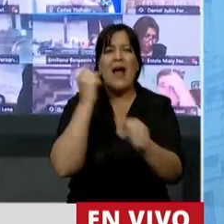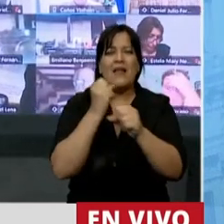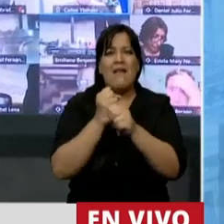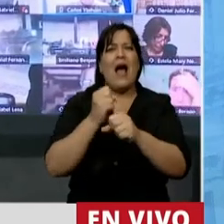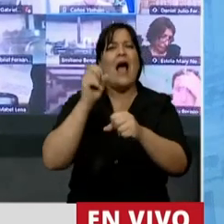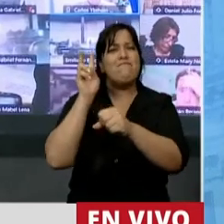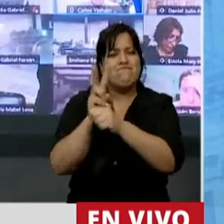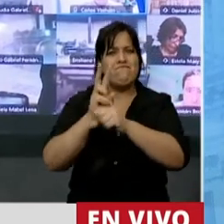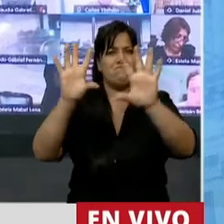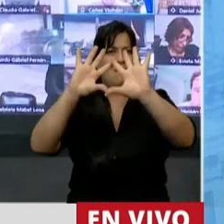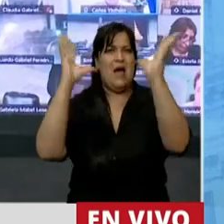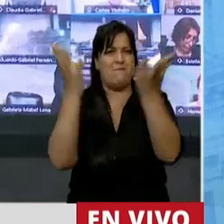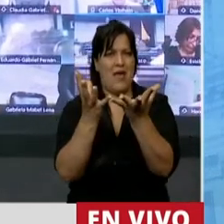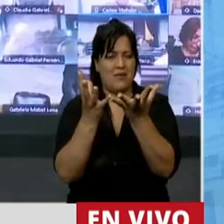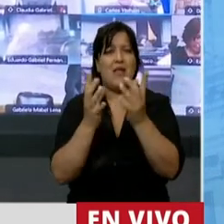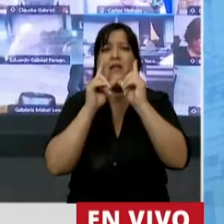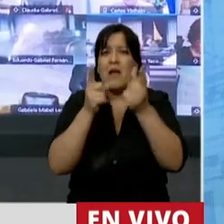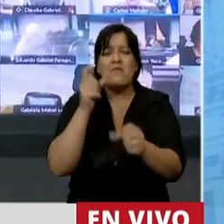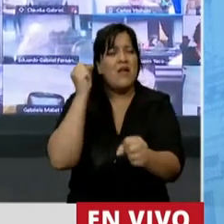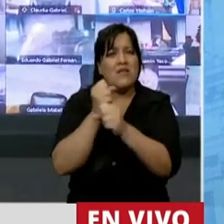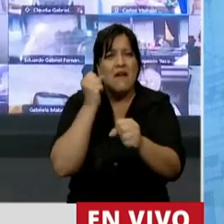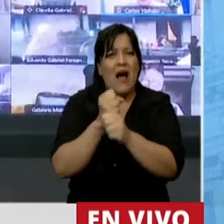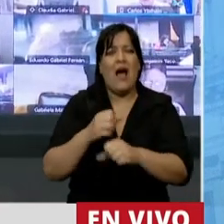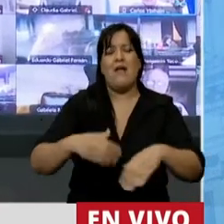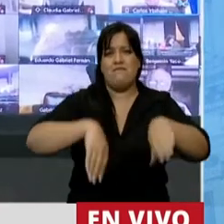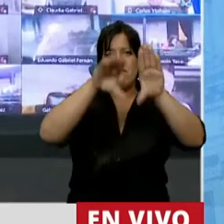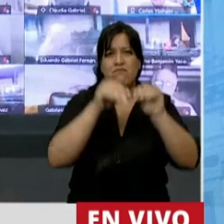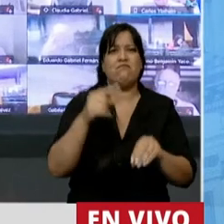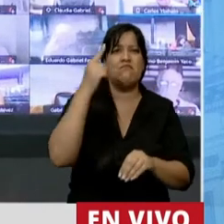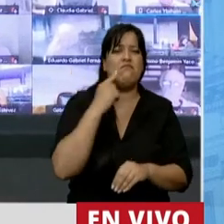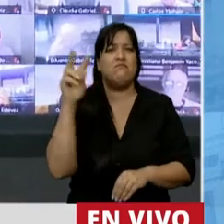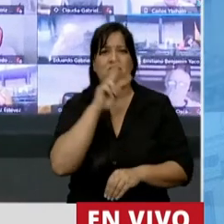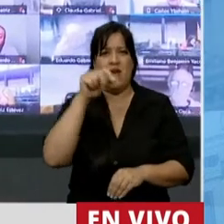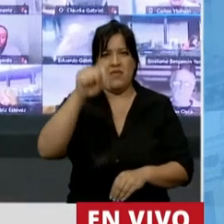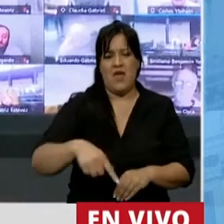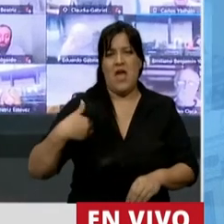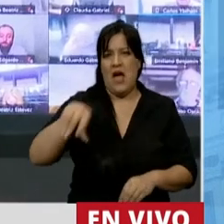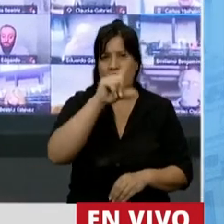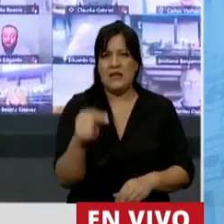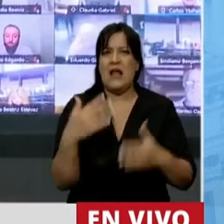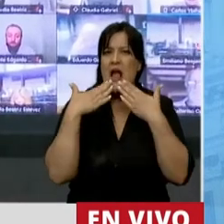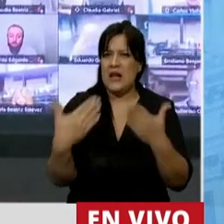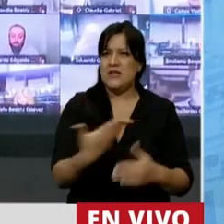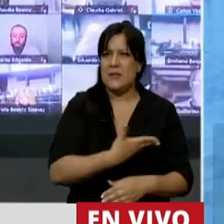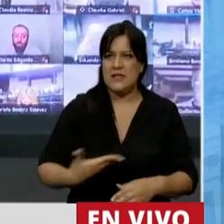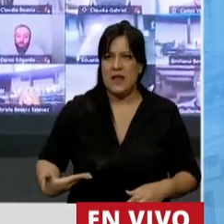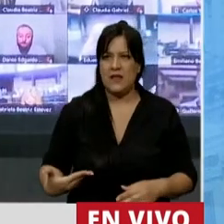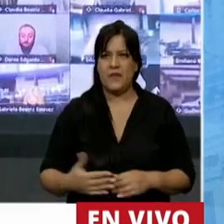medio ambiente. Es hora de trabajar por todas y todos los argentinos. Muchas gracias, Presidente.